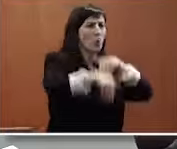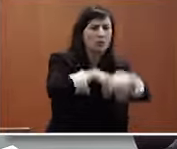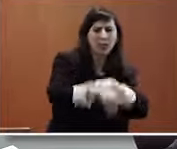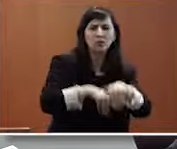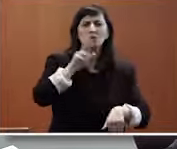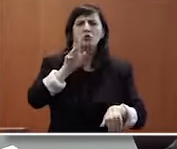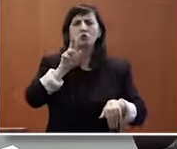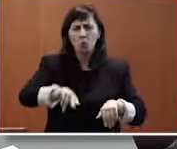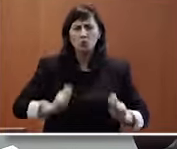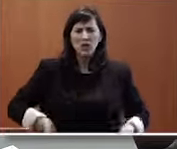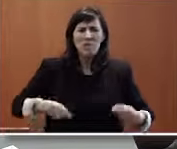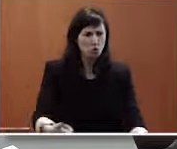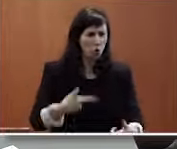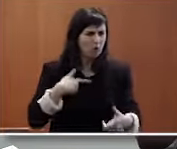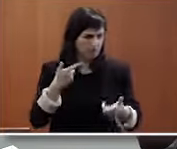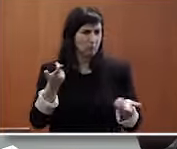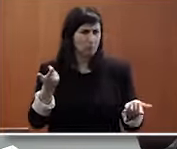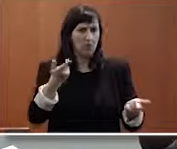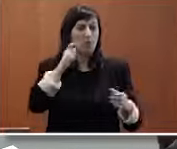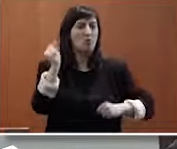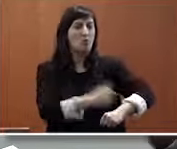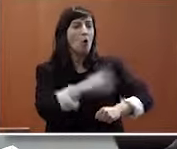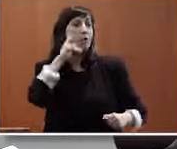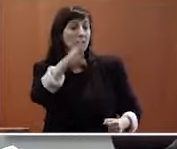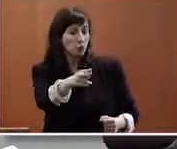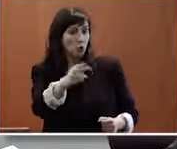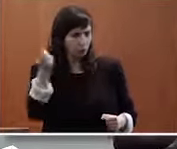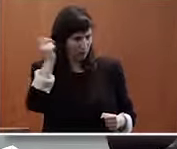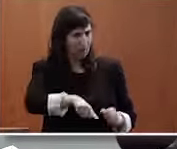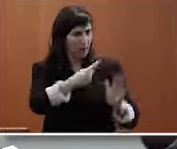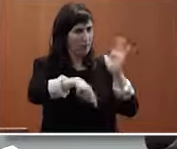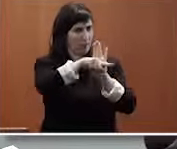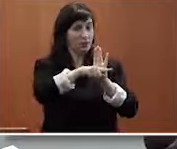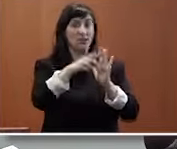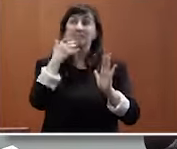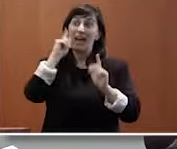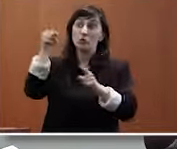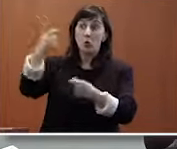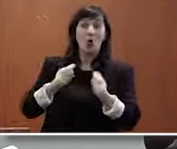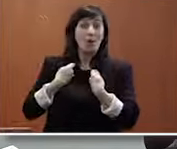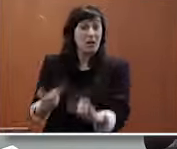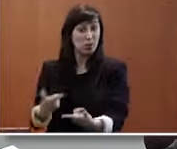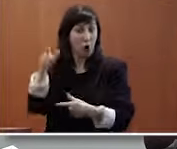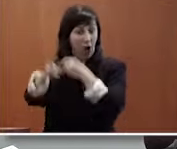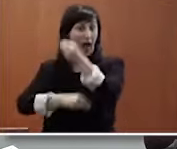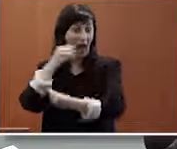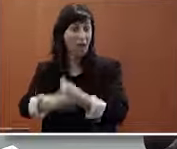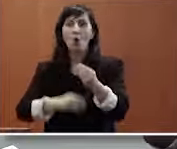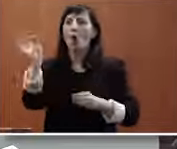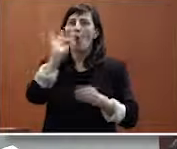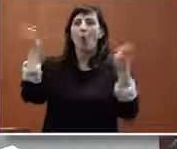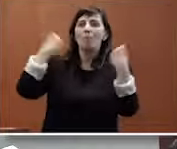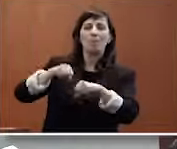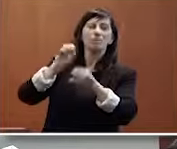inversores y también los fondos de pensiones deberían de tener en cuenta cuando invierten o en sus